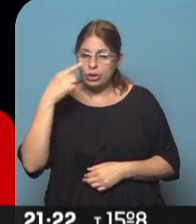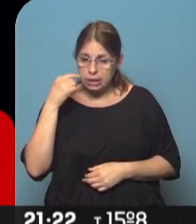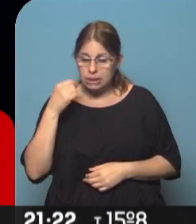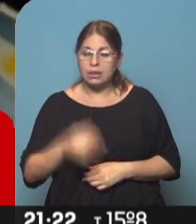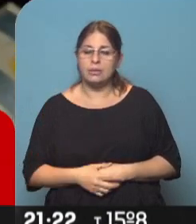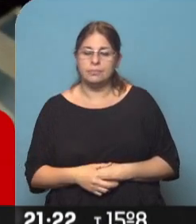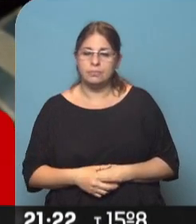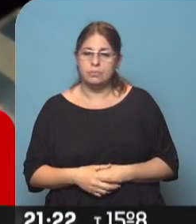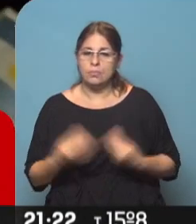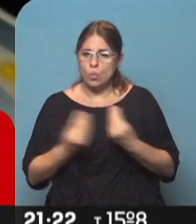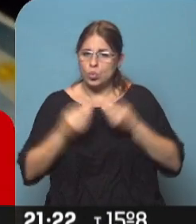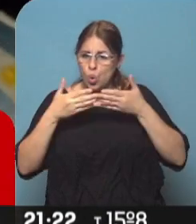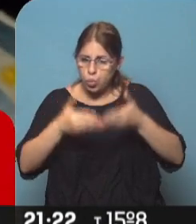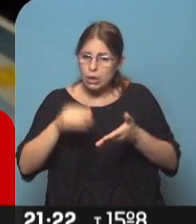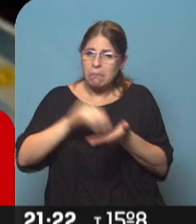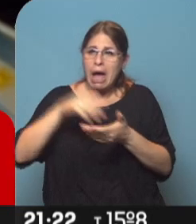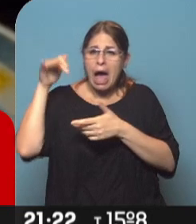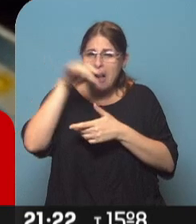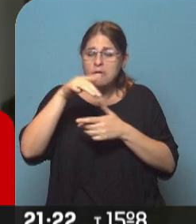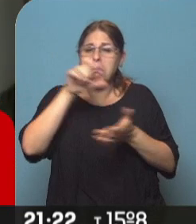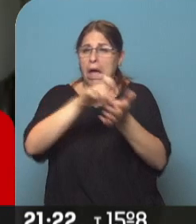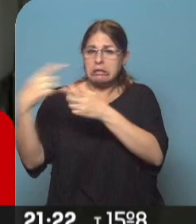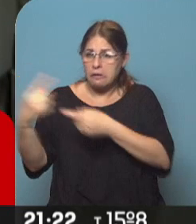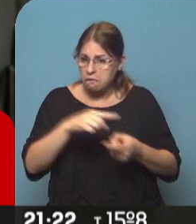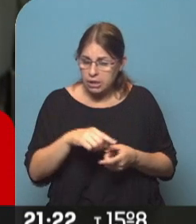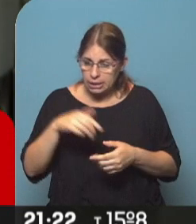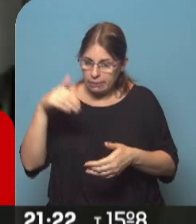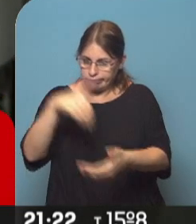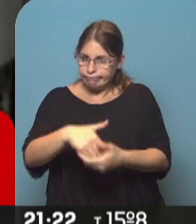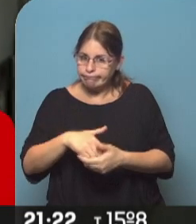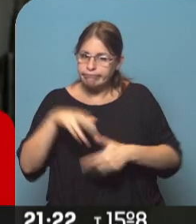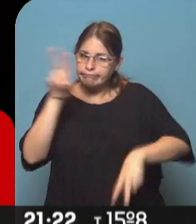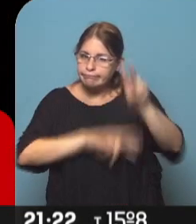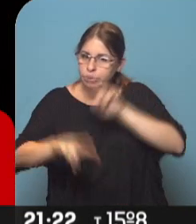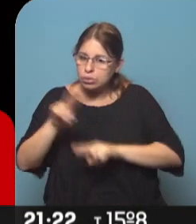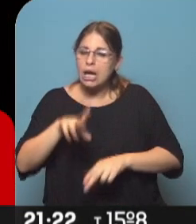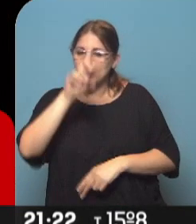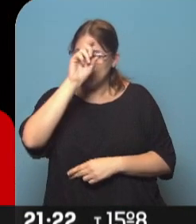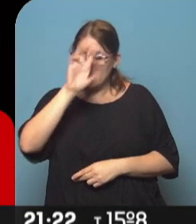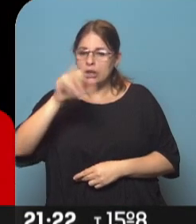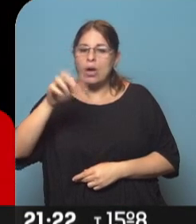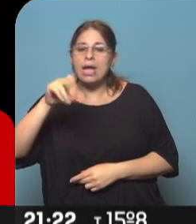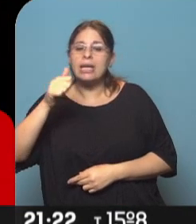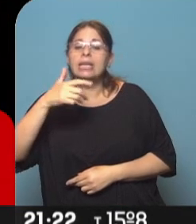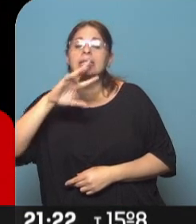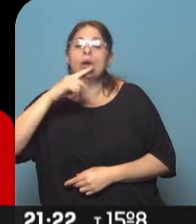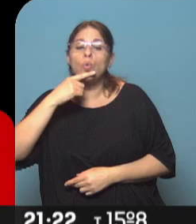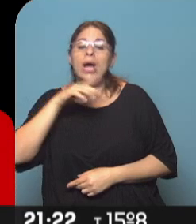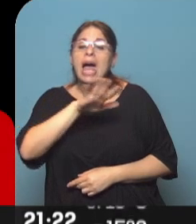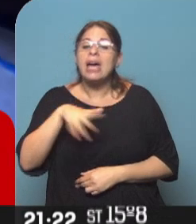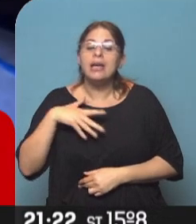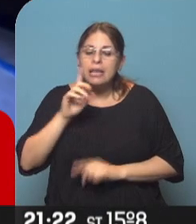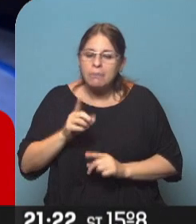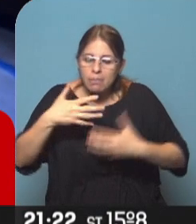en la que varios buques y aviones de distintos países se sumaron a la búsqueda del submarino ARA San Juan, en el área de rastrillaje